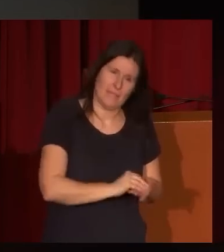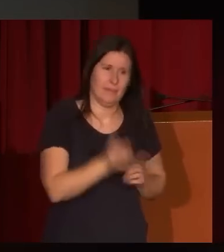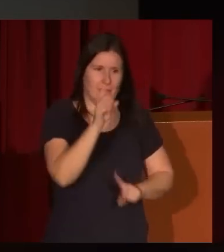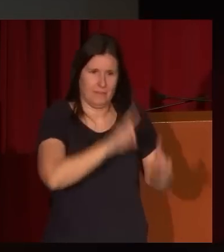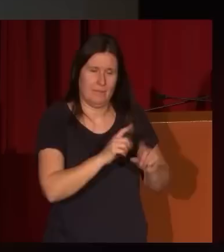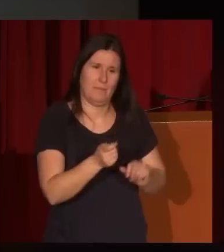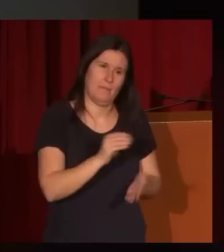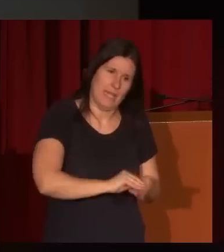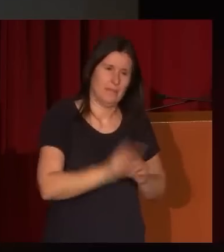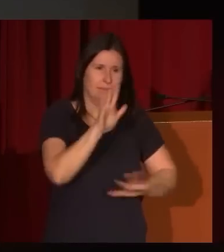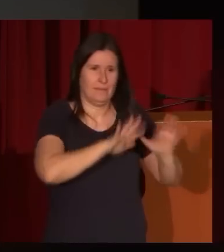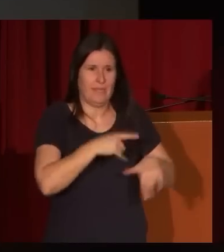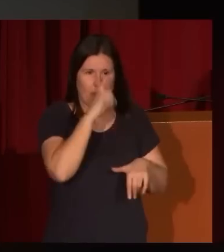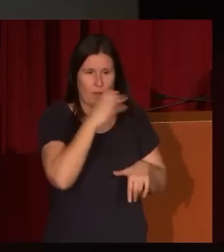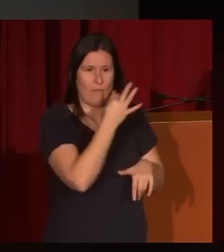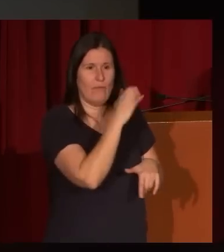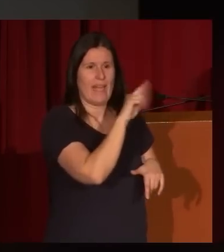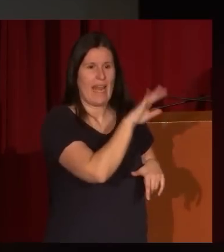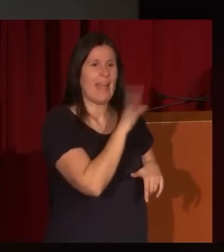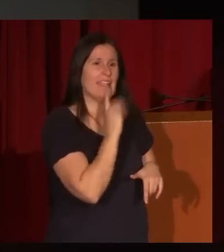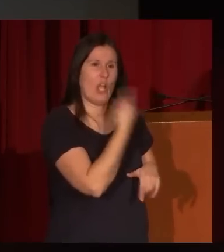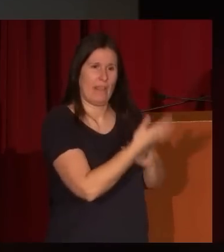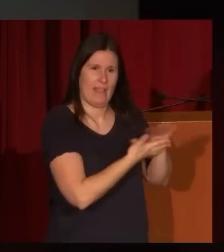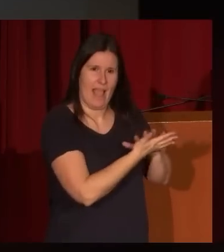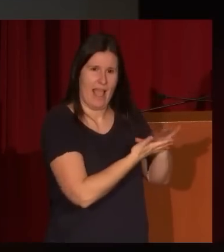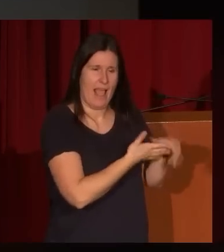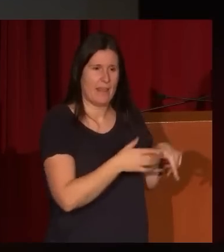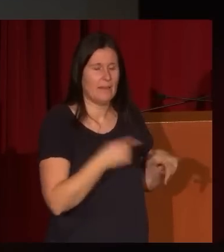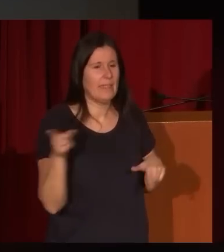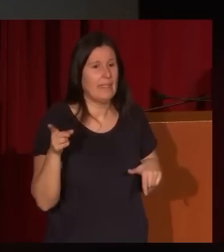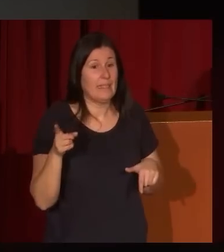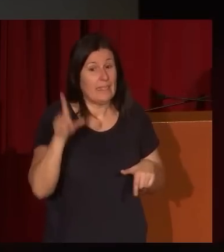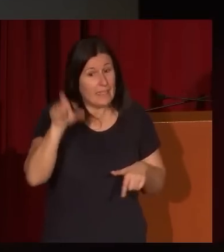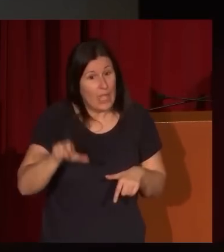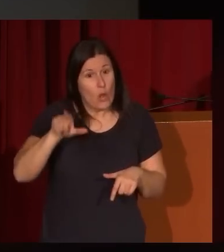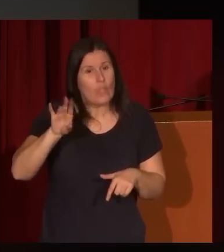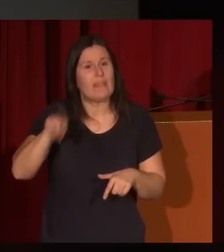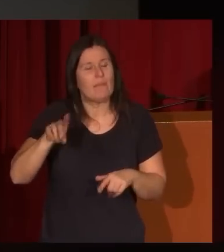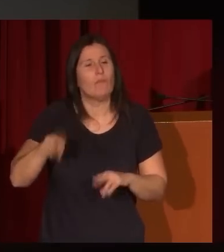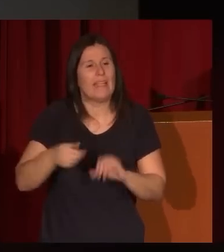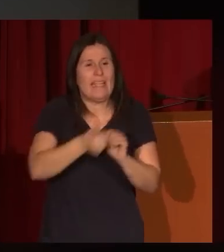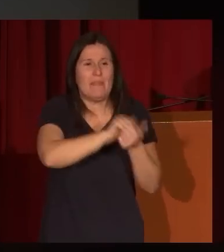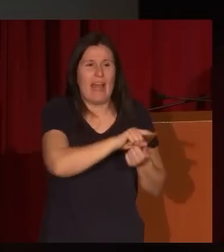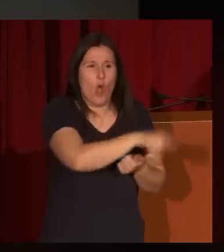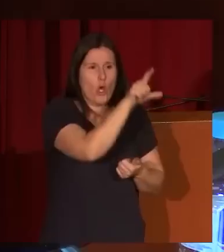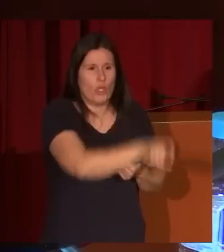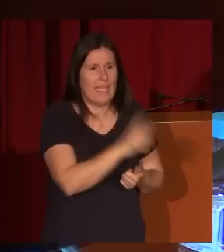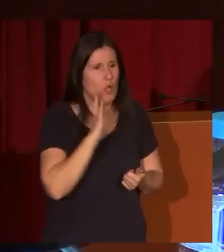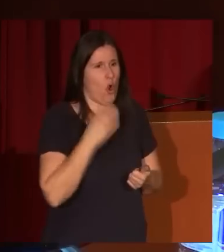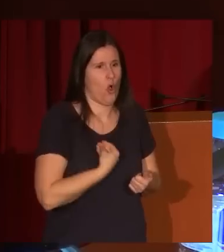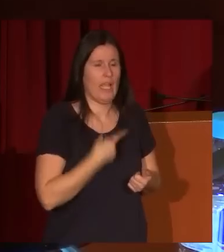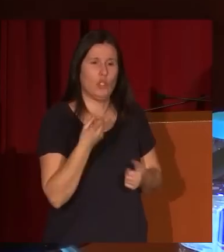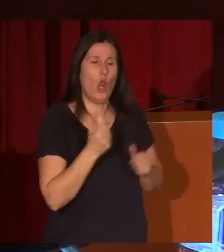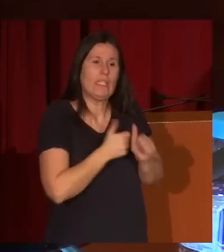lo que ya decía la fuente Ferrari, que Eugenio Lucas, entre otras cosas, fue imitador de Goya. Y fue no seguidor